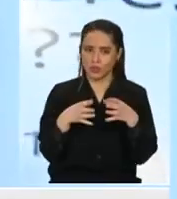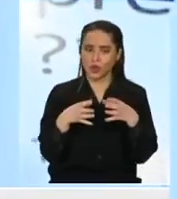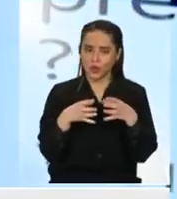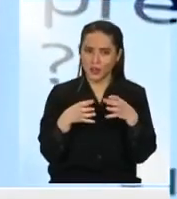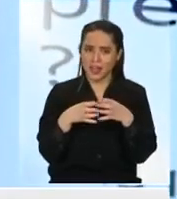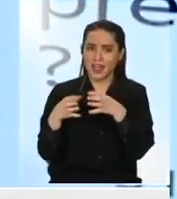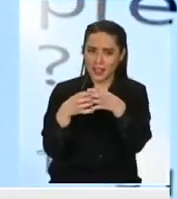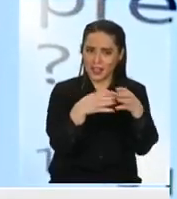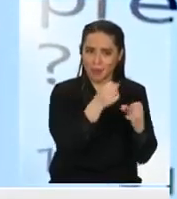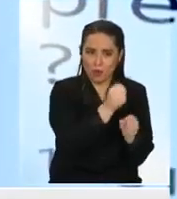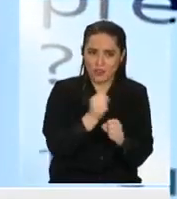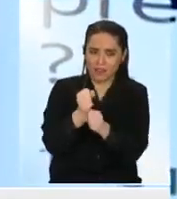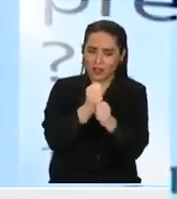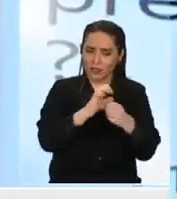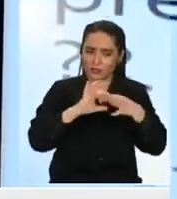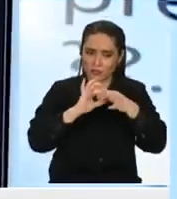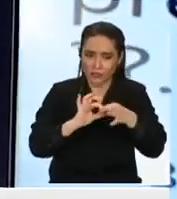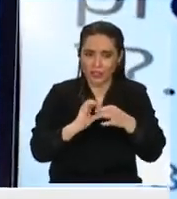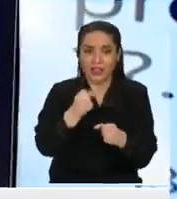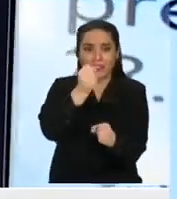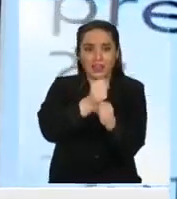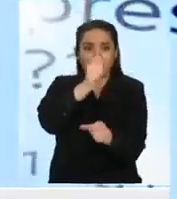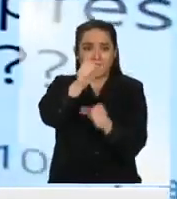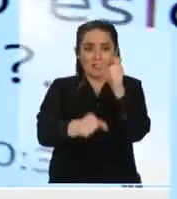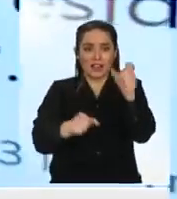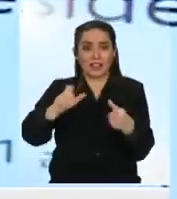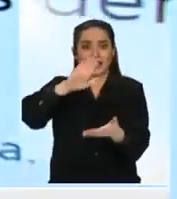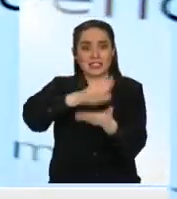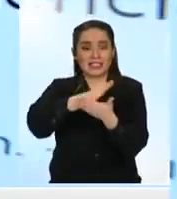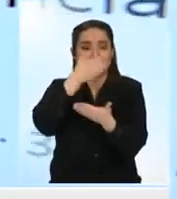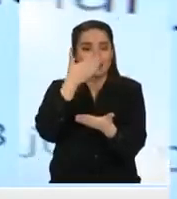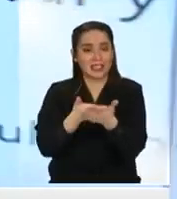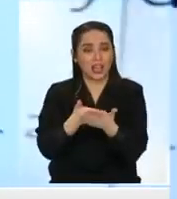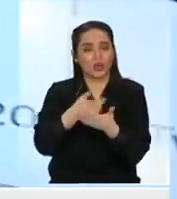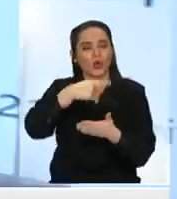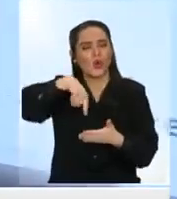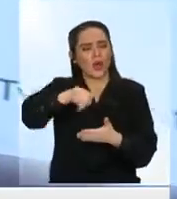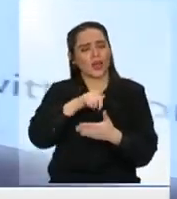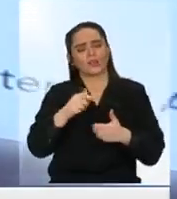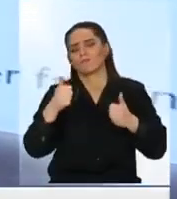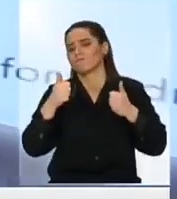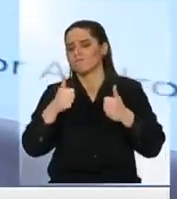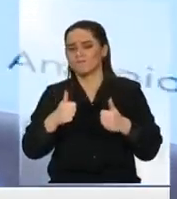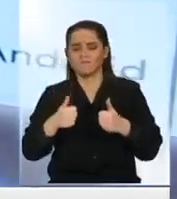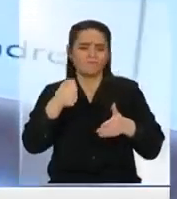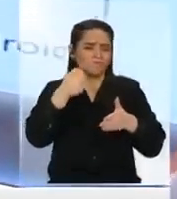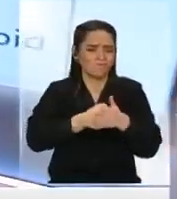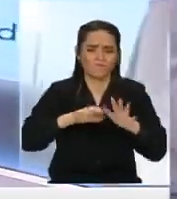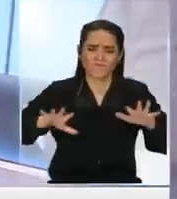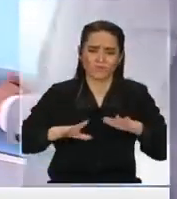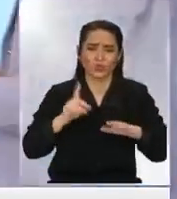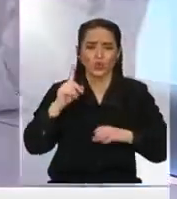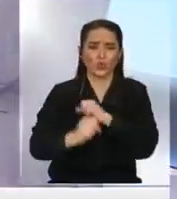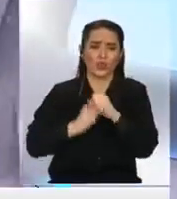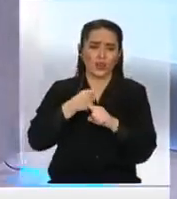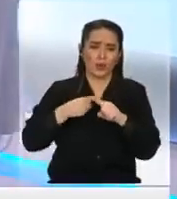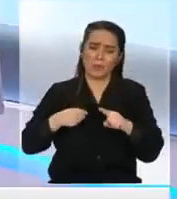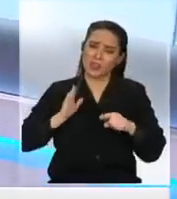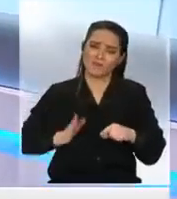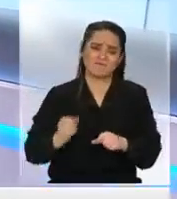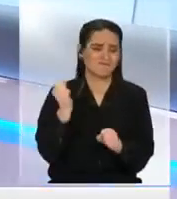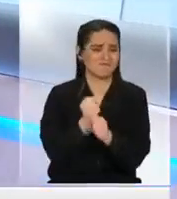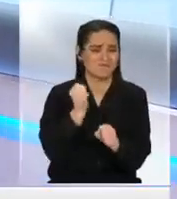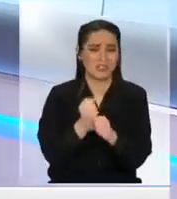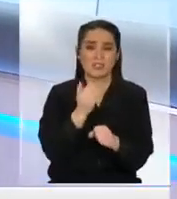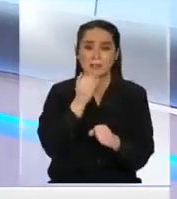agradecer principalmente a los trabajadores y trabajadoras de la salud que se han estado jugando el todo por el todo el último año y medio y a todo el equipo municipal.